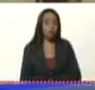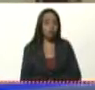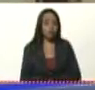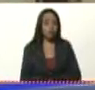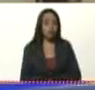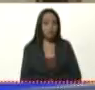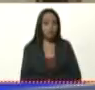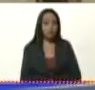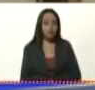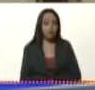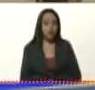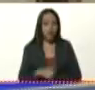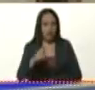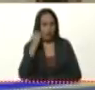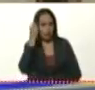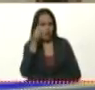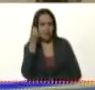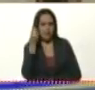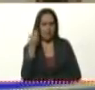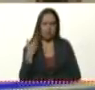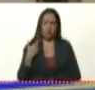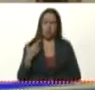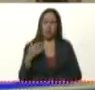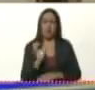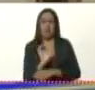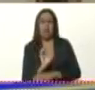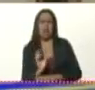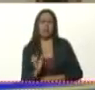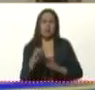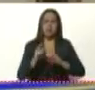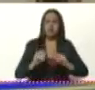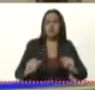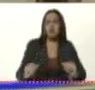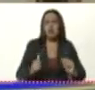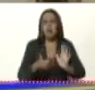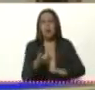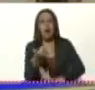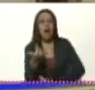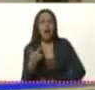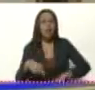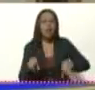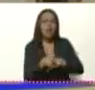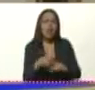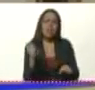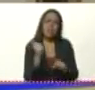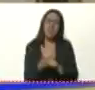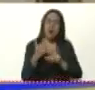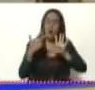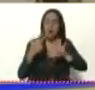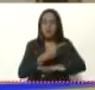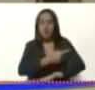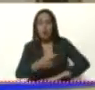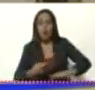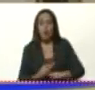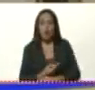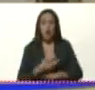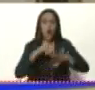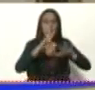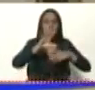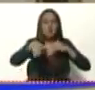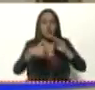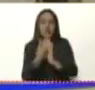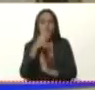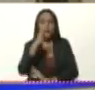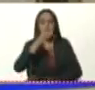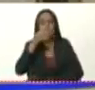No creamos que esto es una crisis más, una crisis más, y bueno, trabajo ocho horas, de ocho a cuatro de la